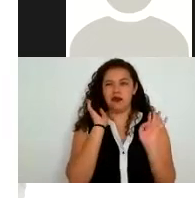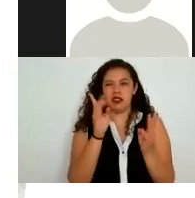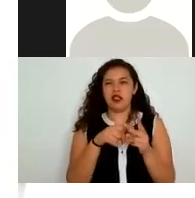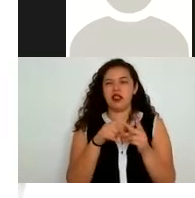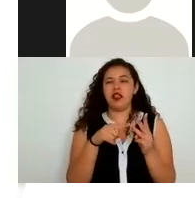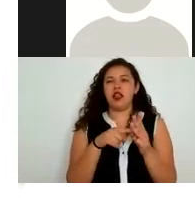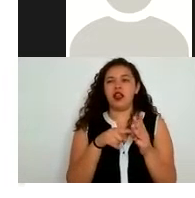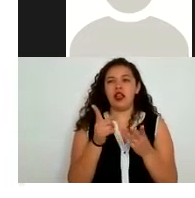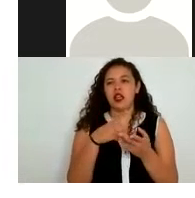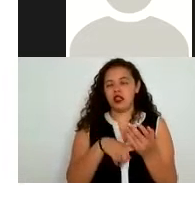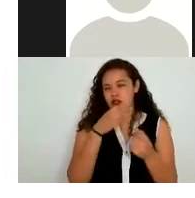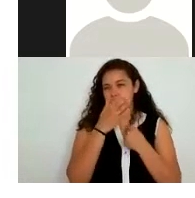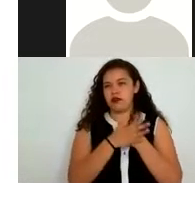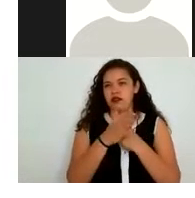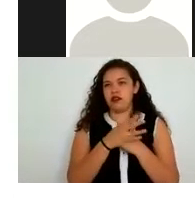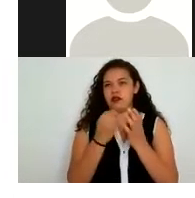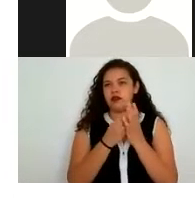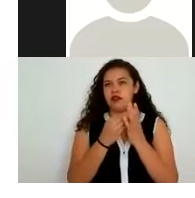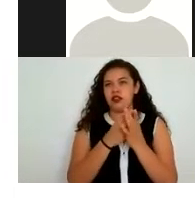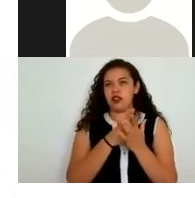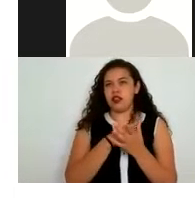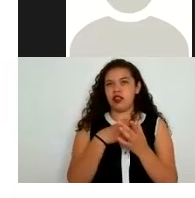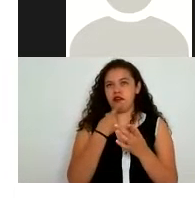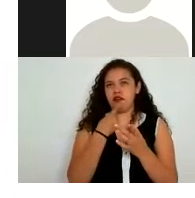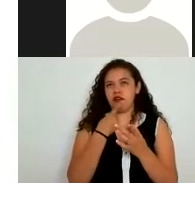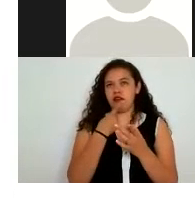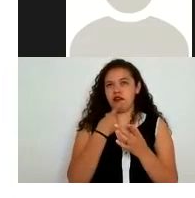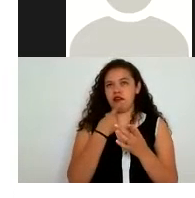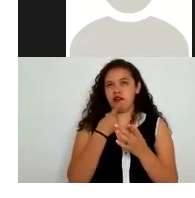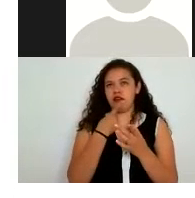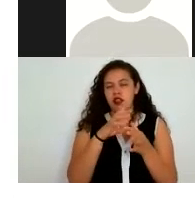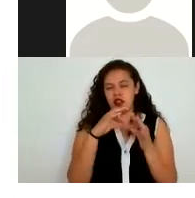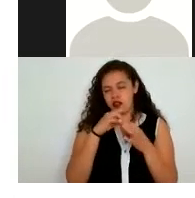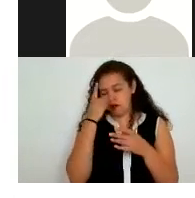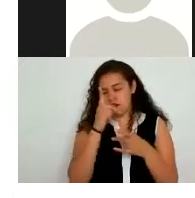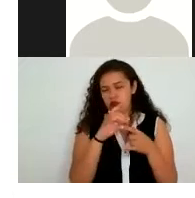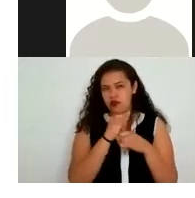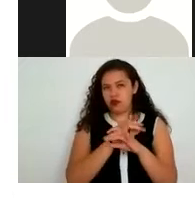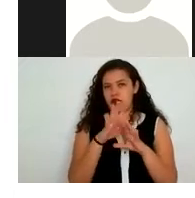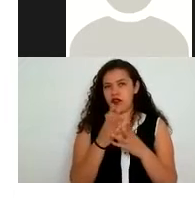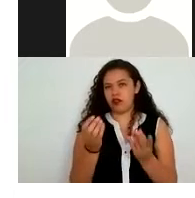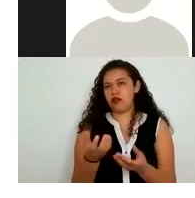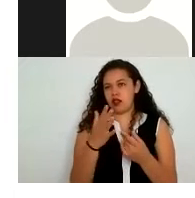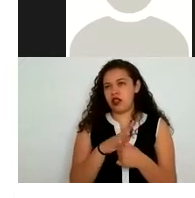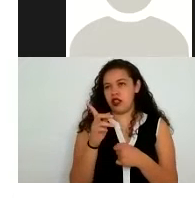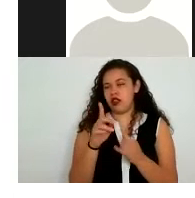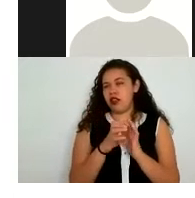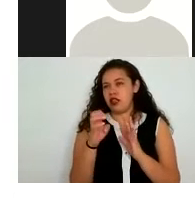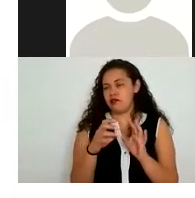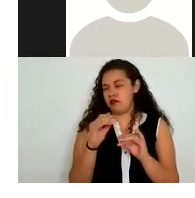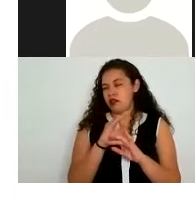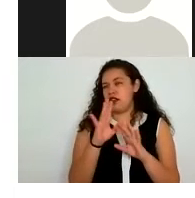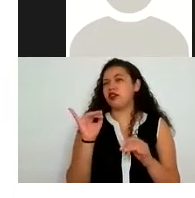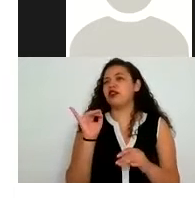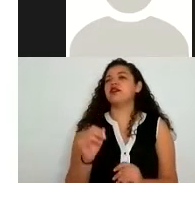de privacidad se debe declarar para qué vamos a utilizar la información y sí este ejemplo que nos pone Nancy es muy claro porque podríamos